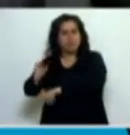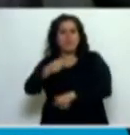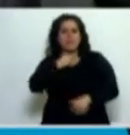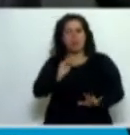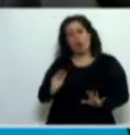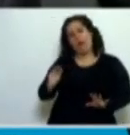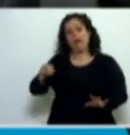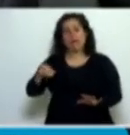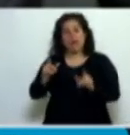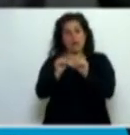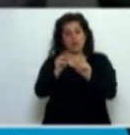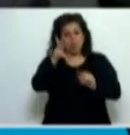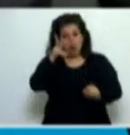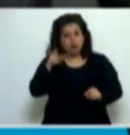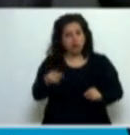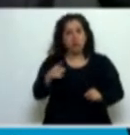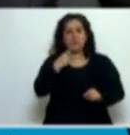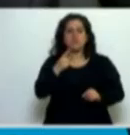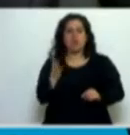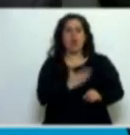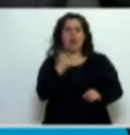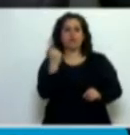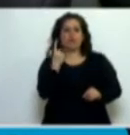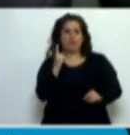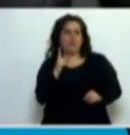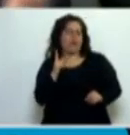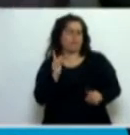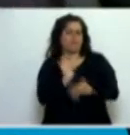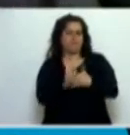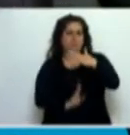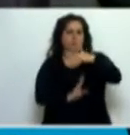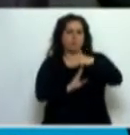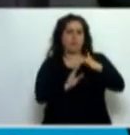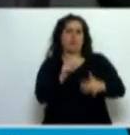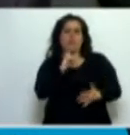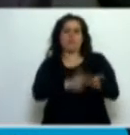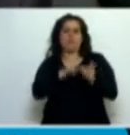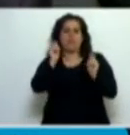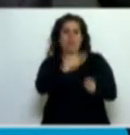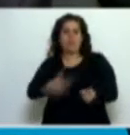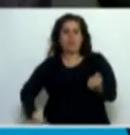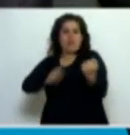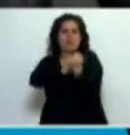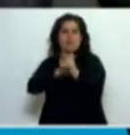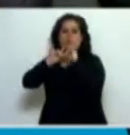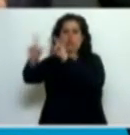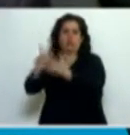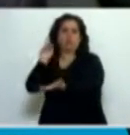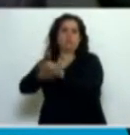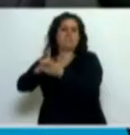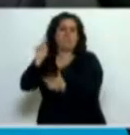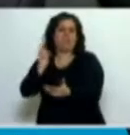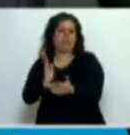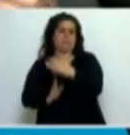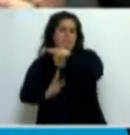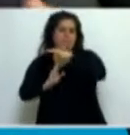artículo 8 que deja claro que es la autoridad de aplicación la determinada del Poder Ejecutivo. También agregar que esta autoridad